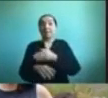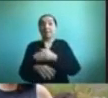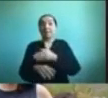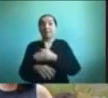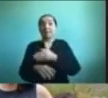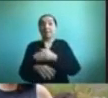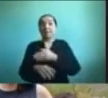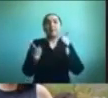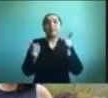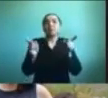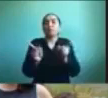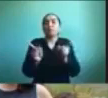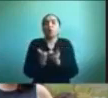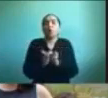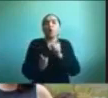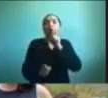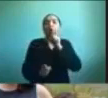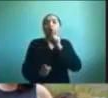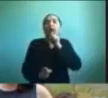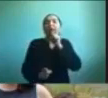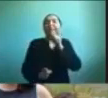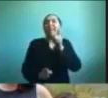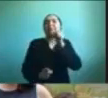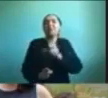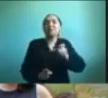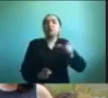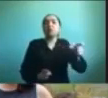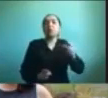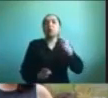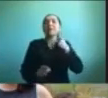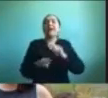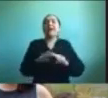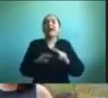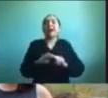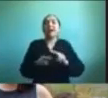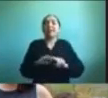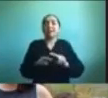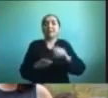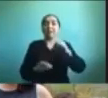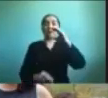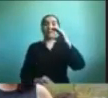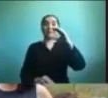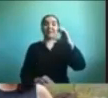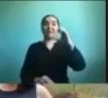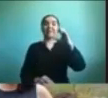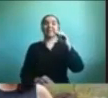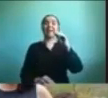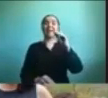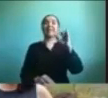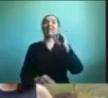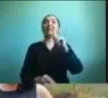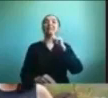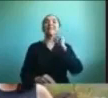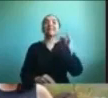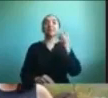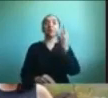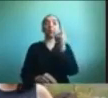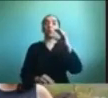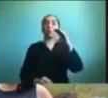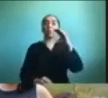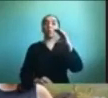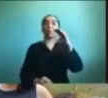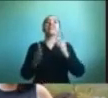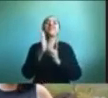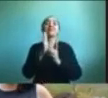quiénes somos y qué es lo que hacemos. CDTUC es el Centro de Desarrollo de Tecnologías de Inclusión. Como sale en la